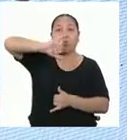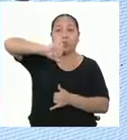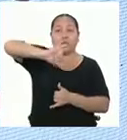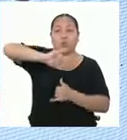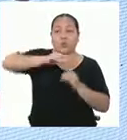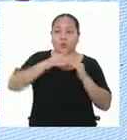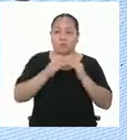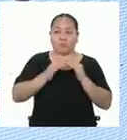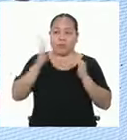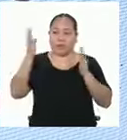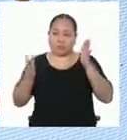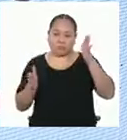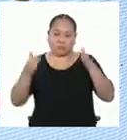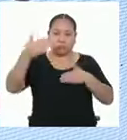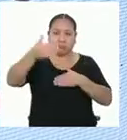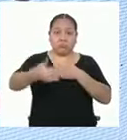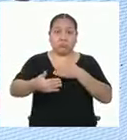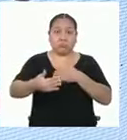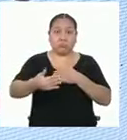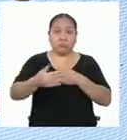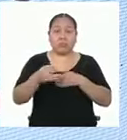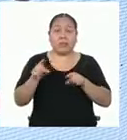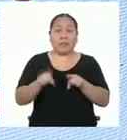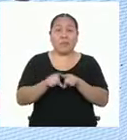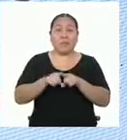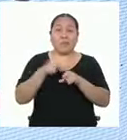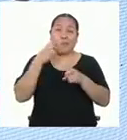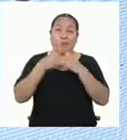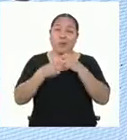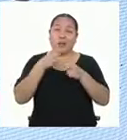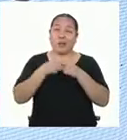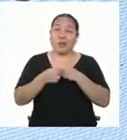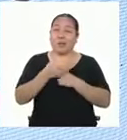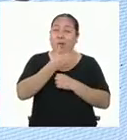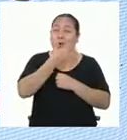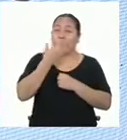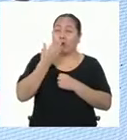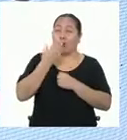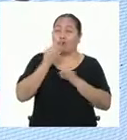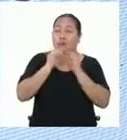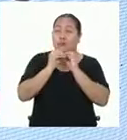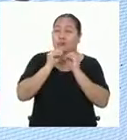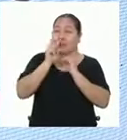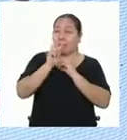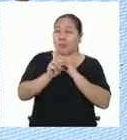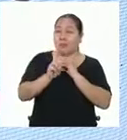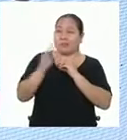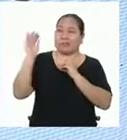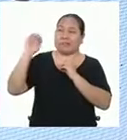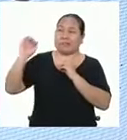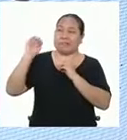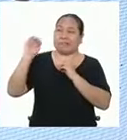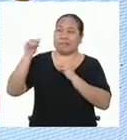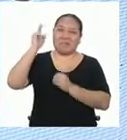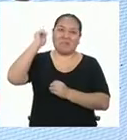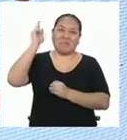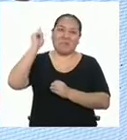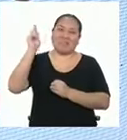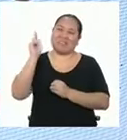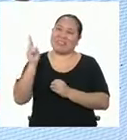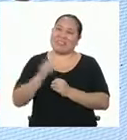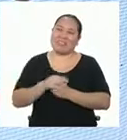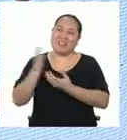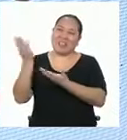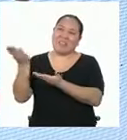las caras laterales. Y como un problema es más llevadero de a dos, le he pasado la voz a un gran docente para